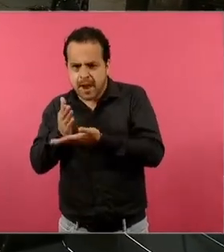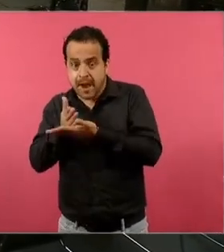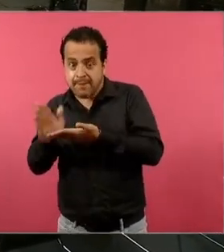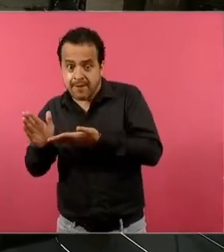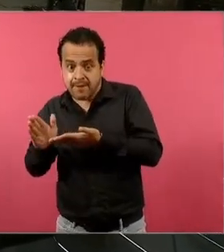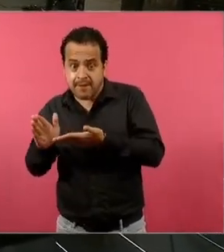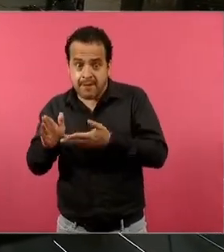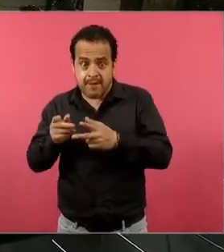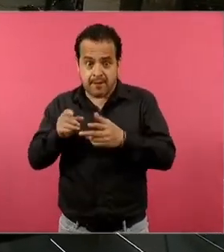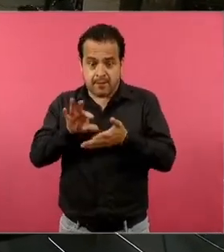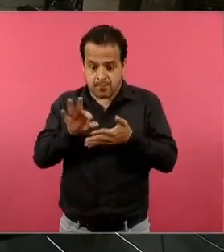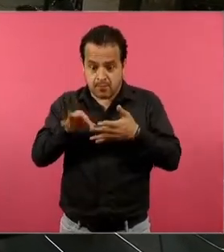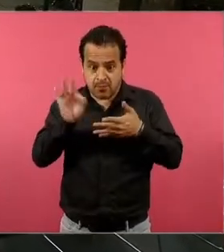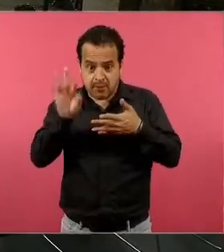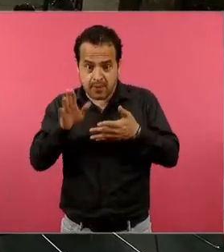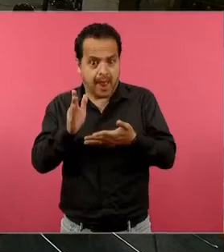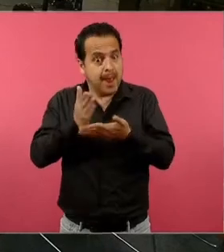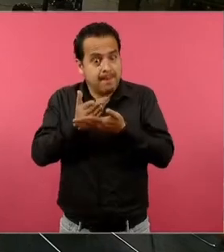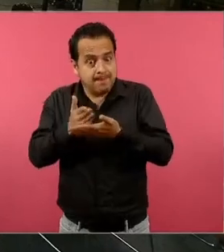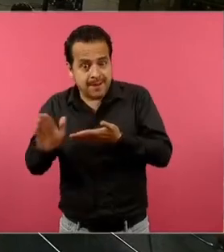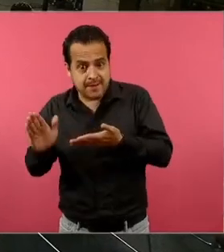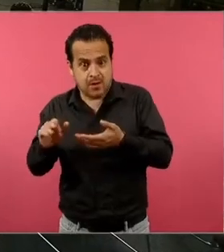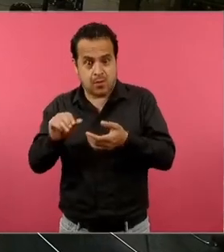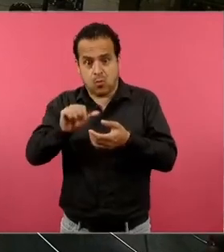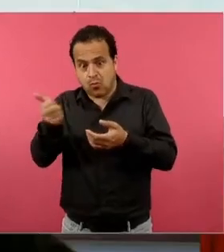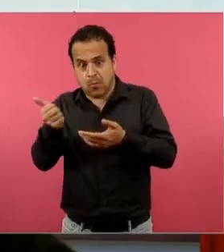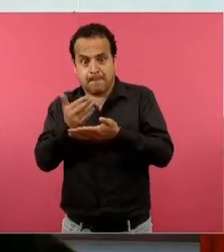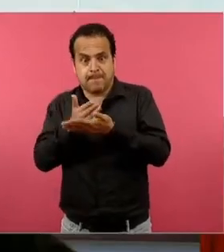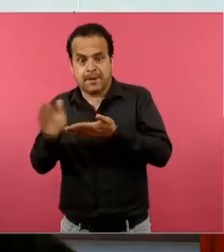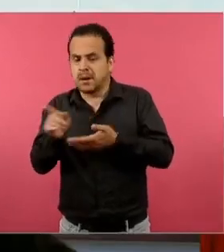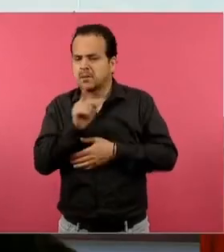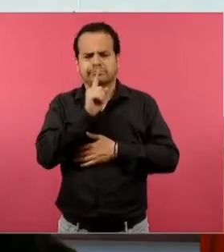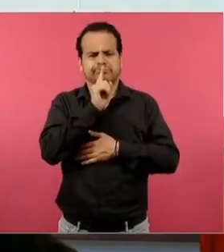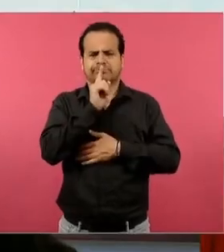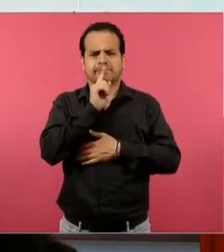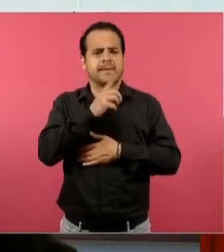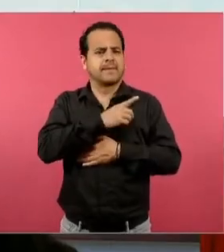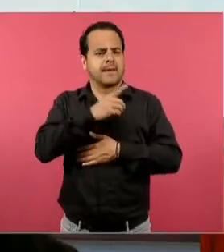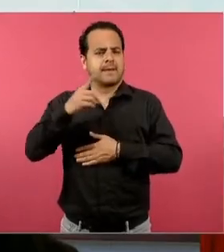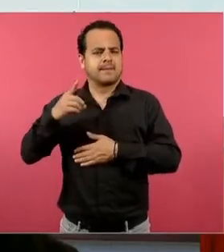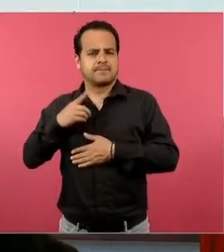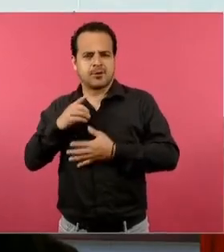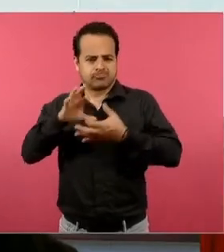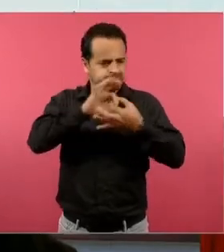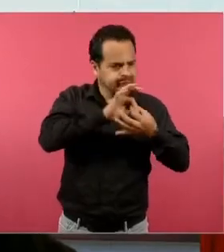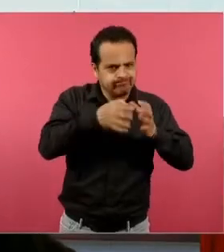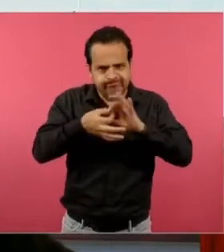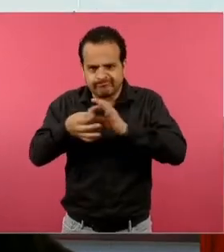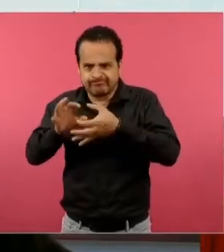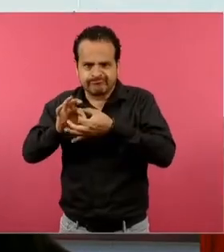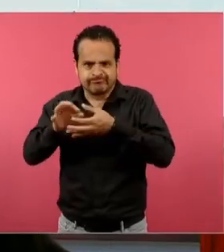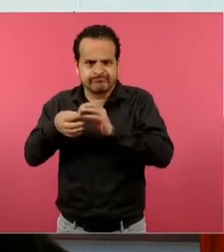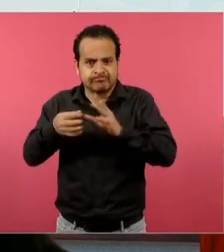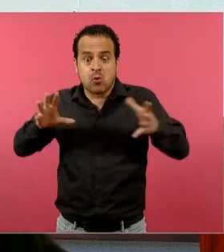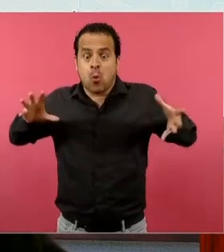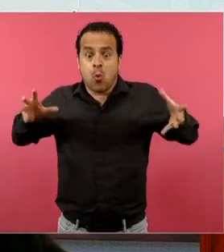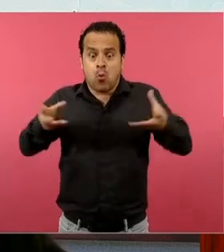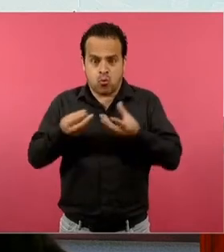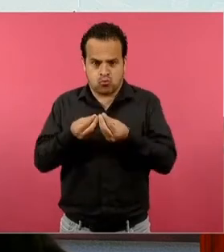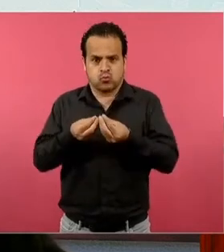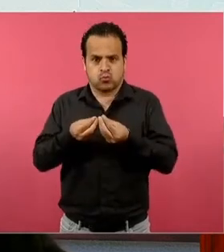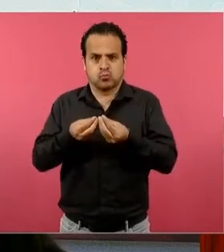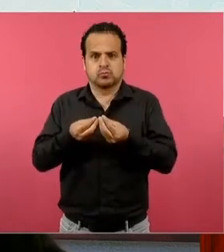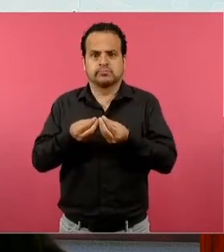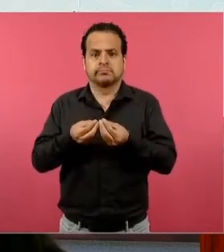por el otro, que las lenguas por el otro, no se trata de eso, sino de establecer una relación de multidisciplinariedad para que los